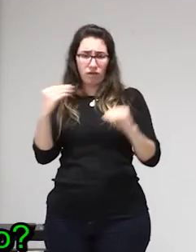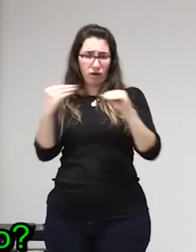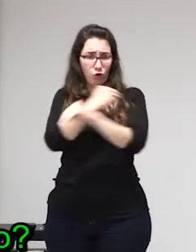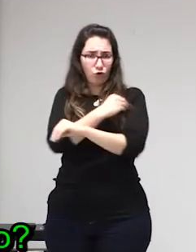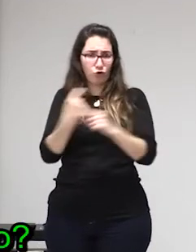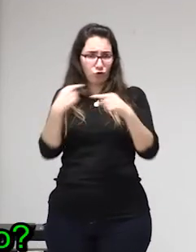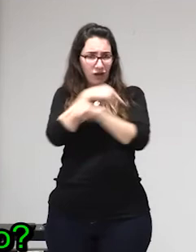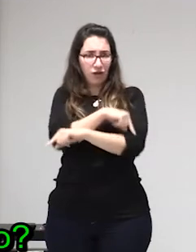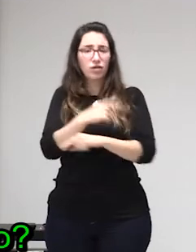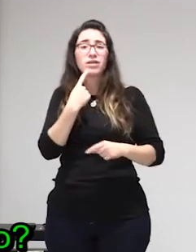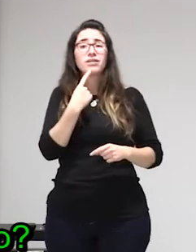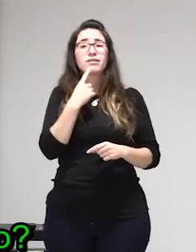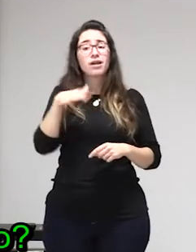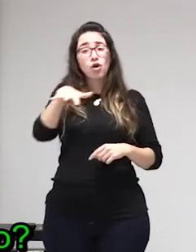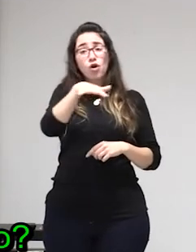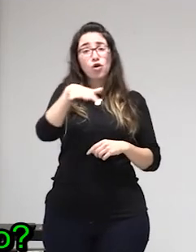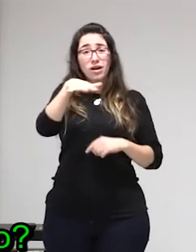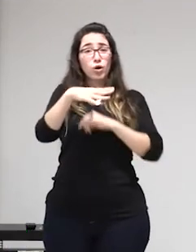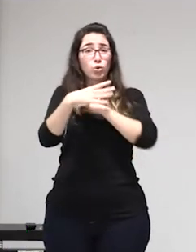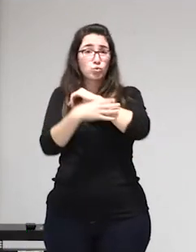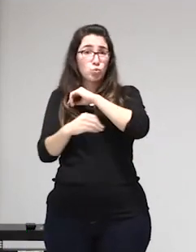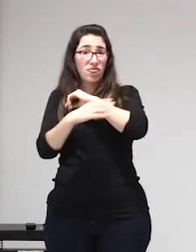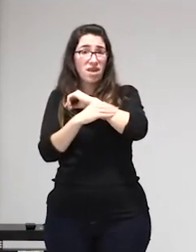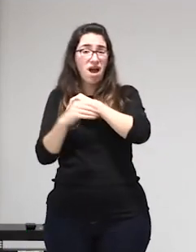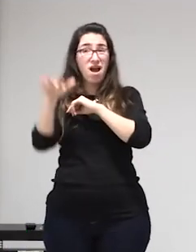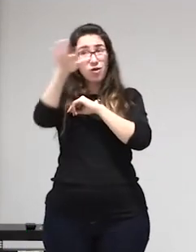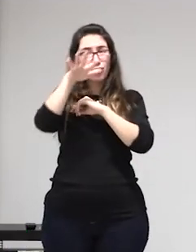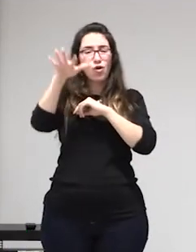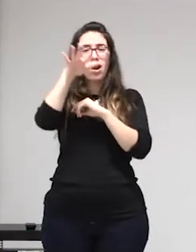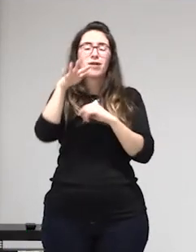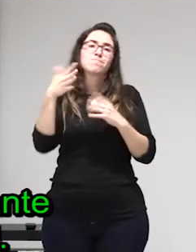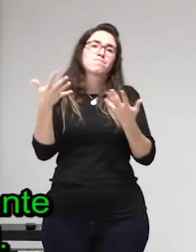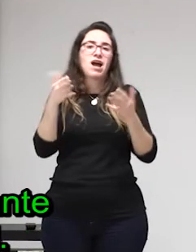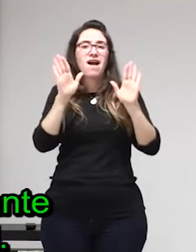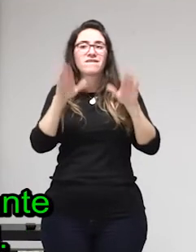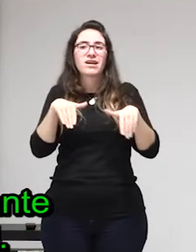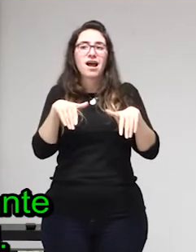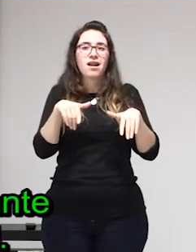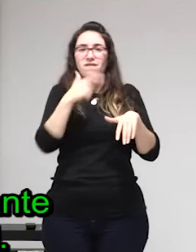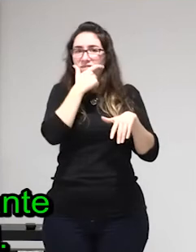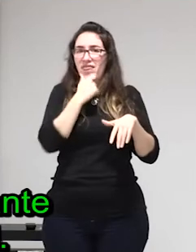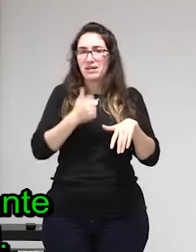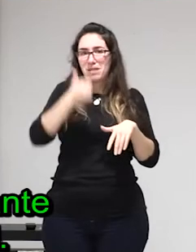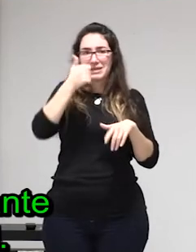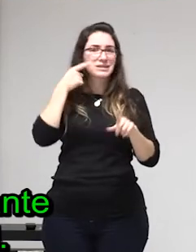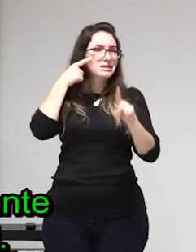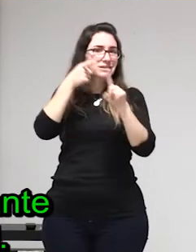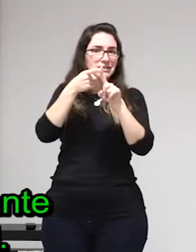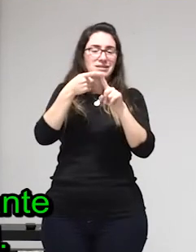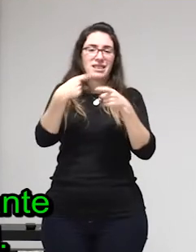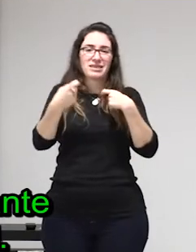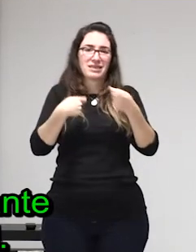esta es la página de la comisión europea de acuerdo la podéis buscar dice que Suecia es